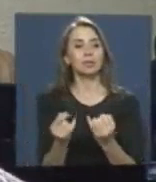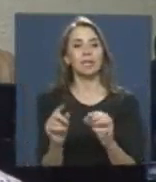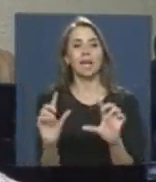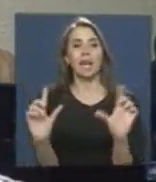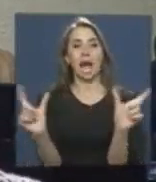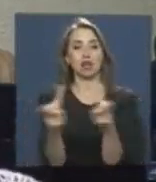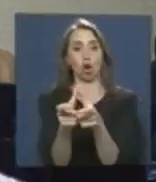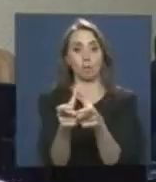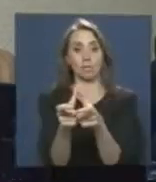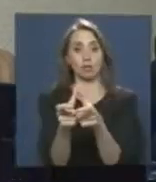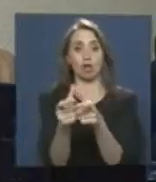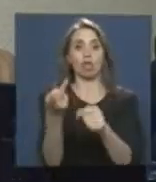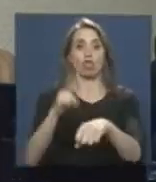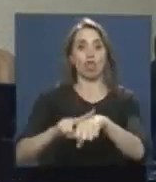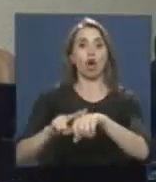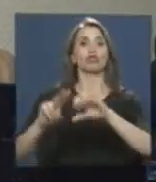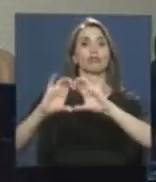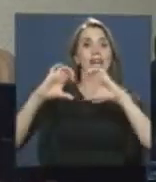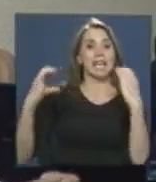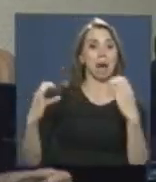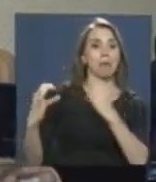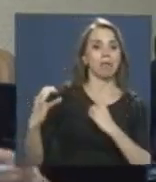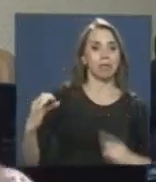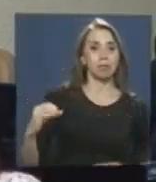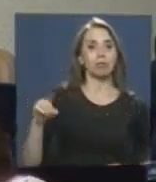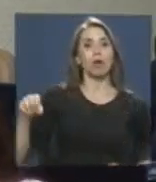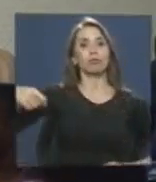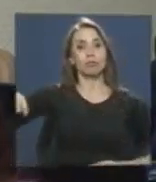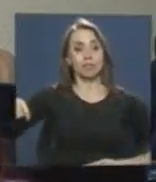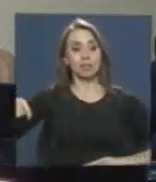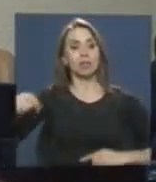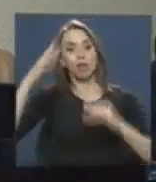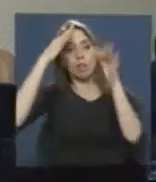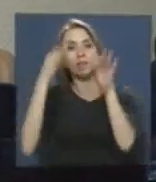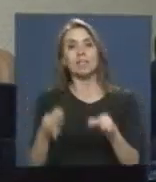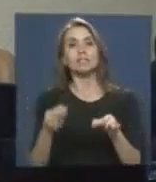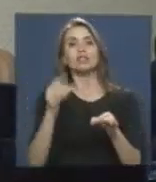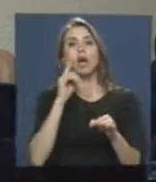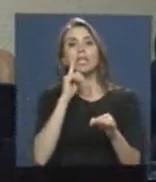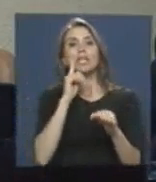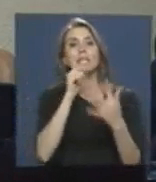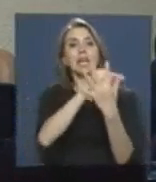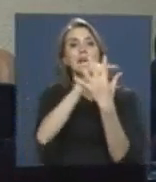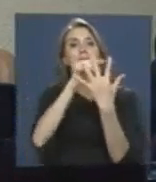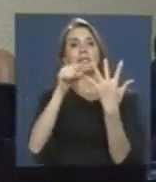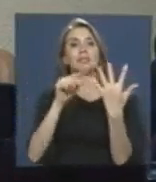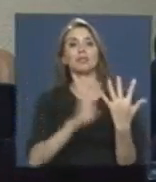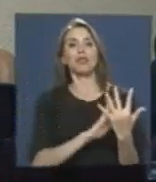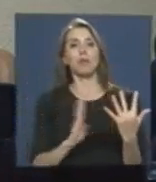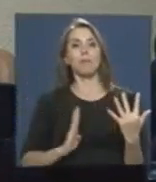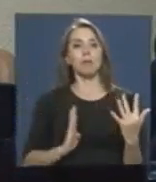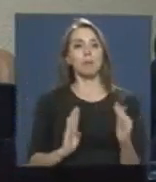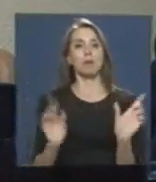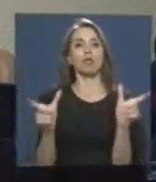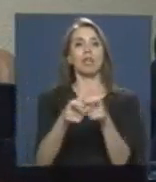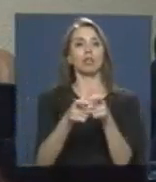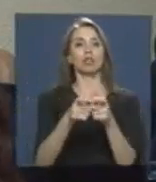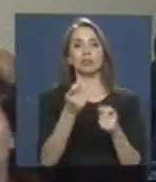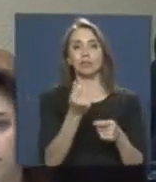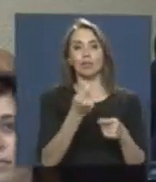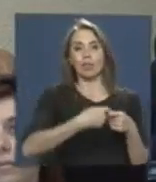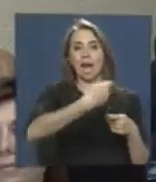Bicameral ha tomado la definición en torno a quienes van a constituir y van a ser parte de este Consejo de Asignaciones.